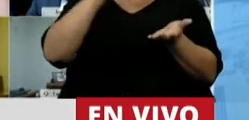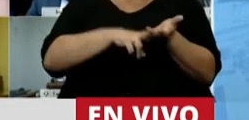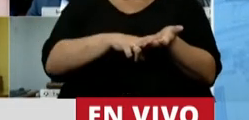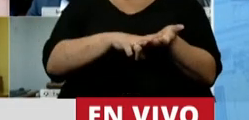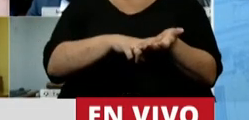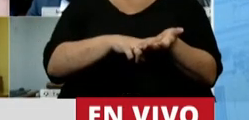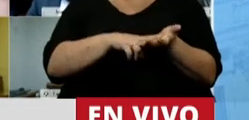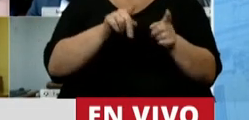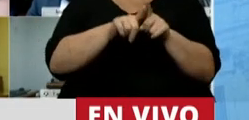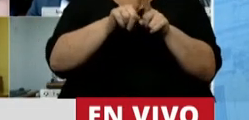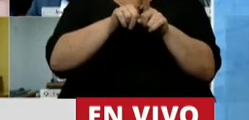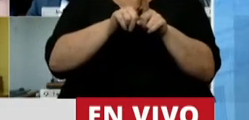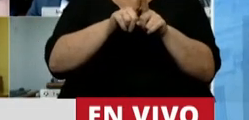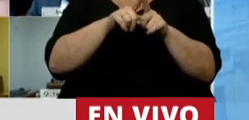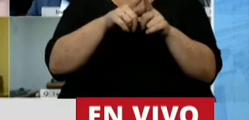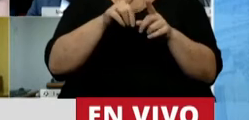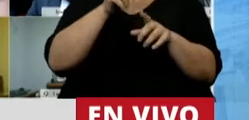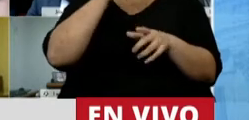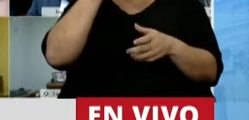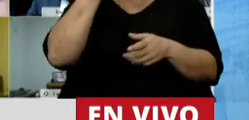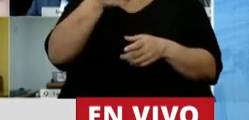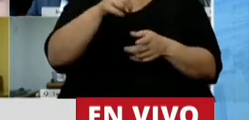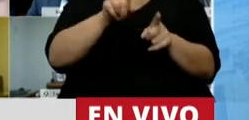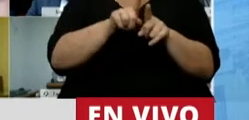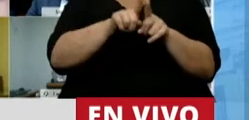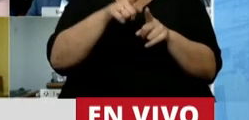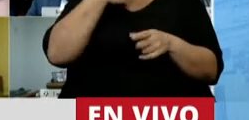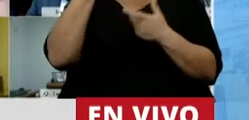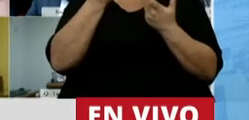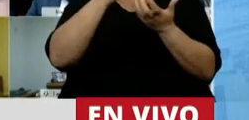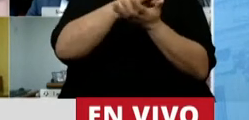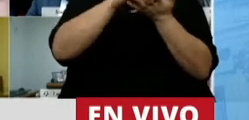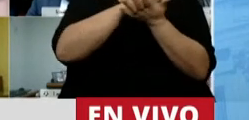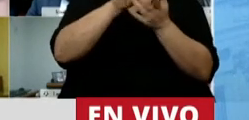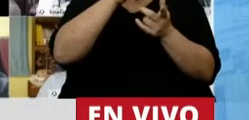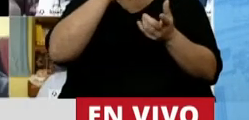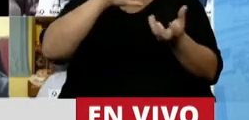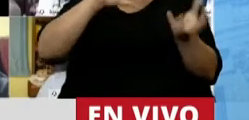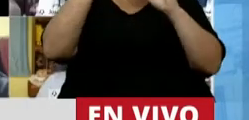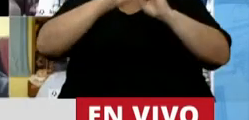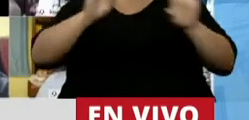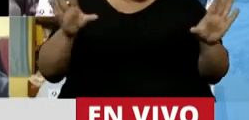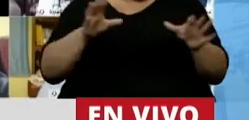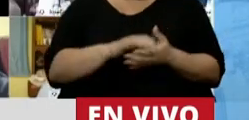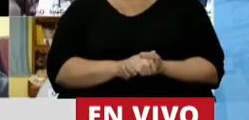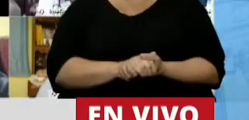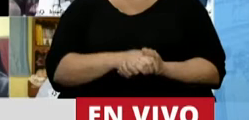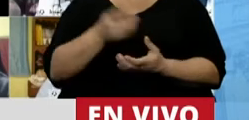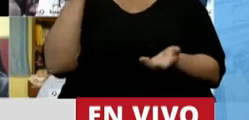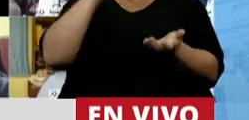es un balde de combustible que pretende apagar el fuego. Una vez más,